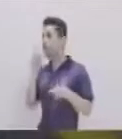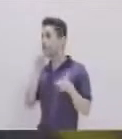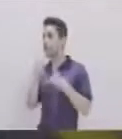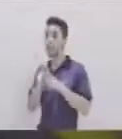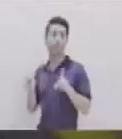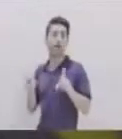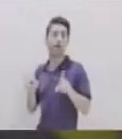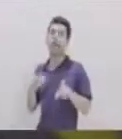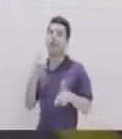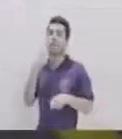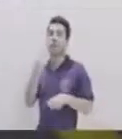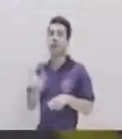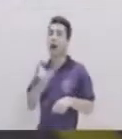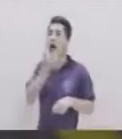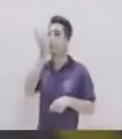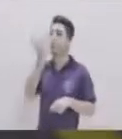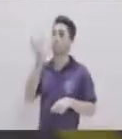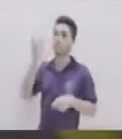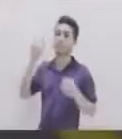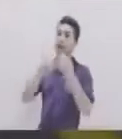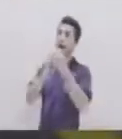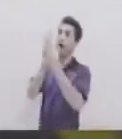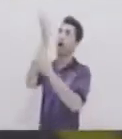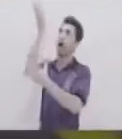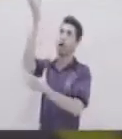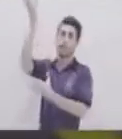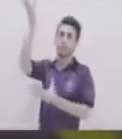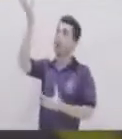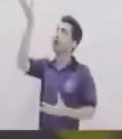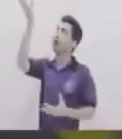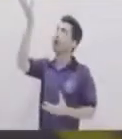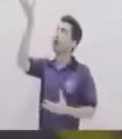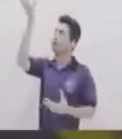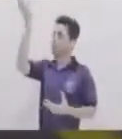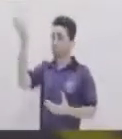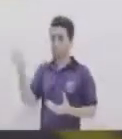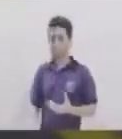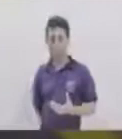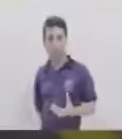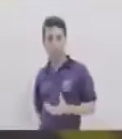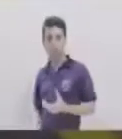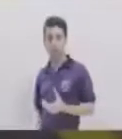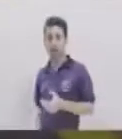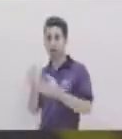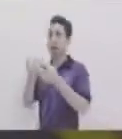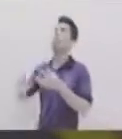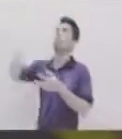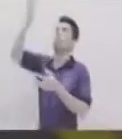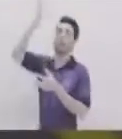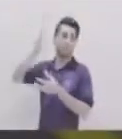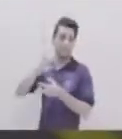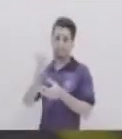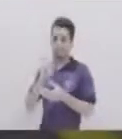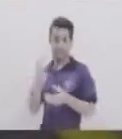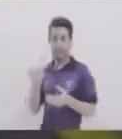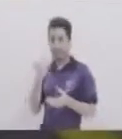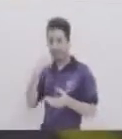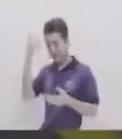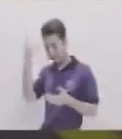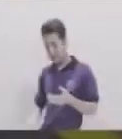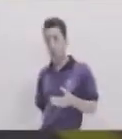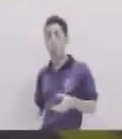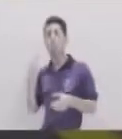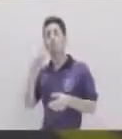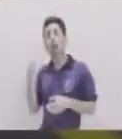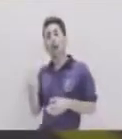cuando Vemos una manzana En un árbol ¿Sí? Se desprende No se va hacia arriba ¿Verdad? ¿Hacia dónde se va la manzana? Para abajo Hacia abajo Y eso también